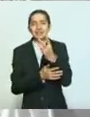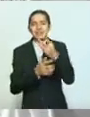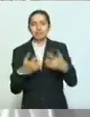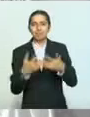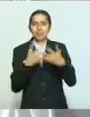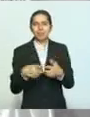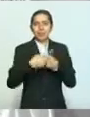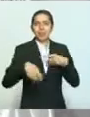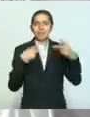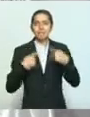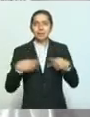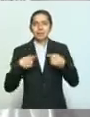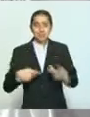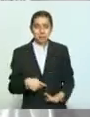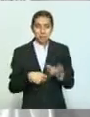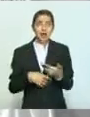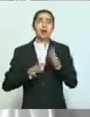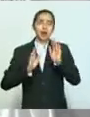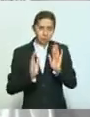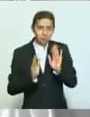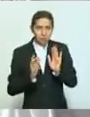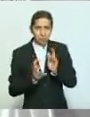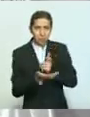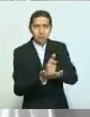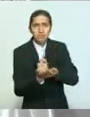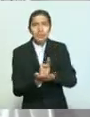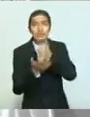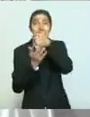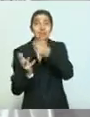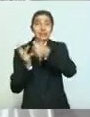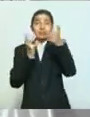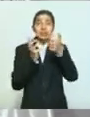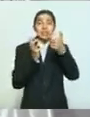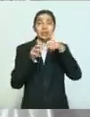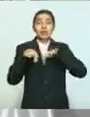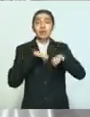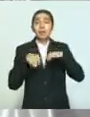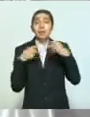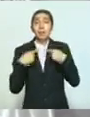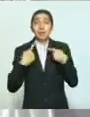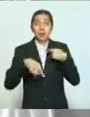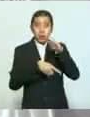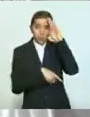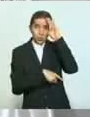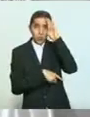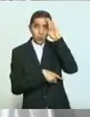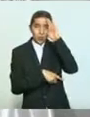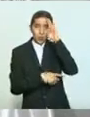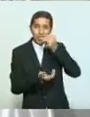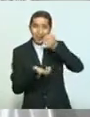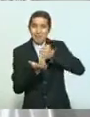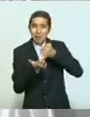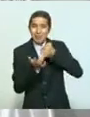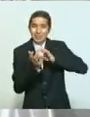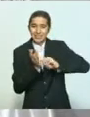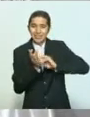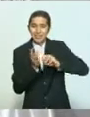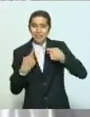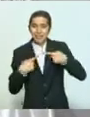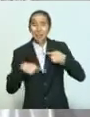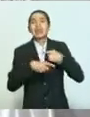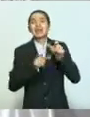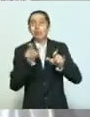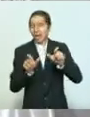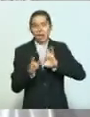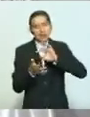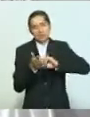estas empresas en total emplean a más de 600 trabajadores. Estamos en espera de que en los próximos días